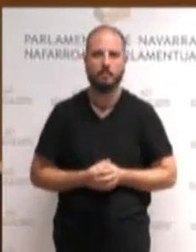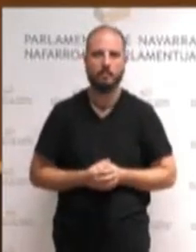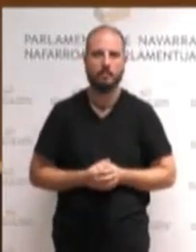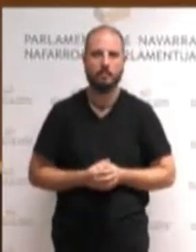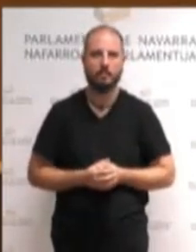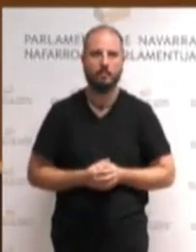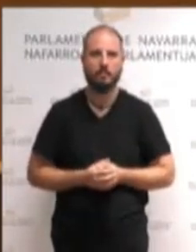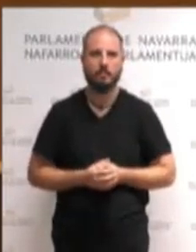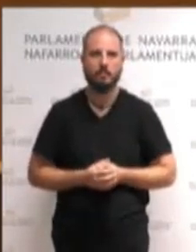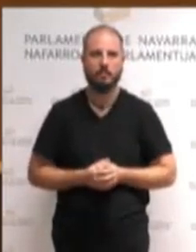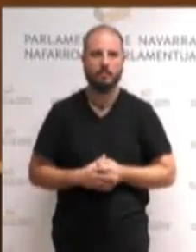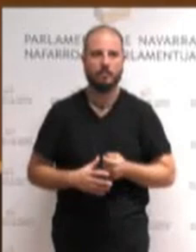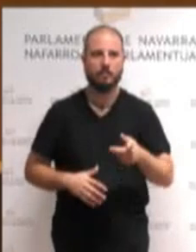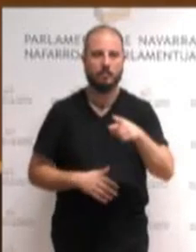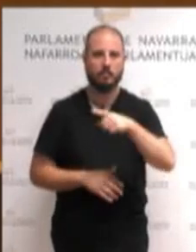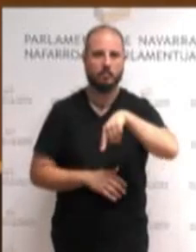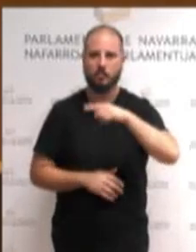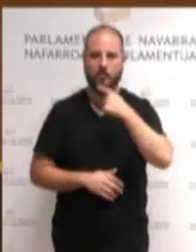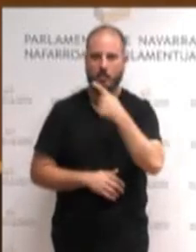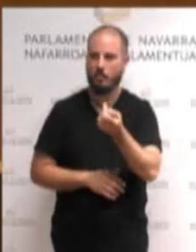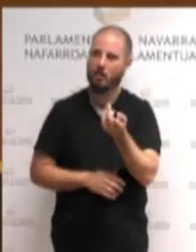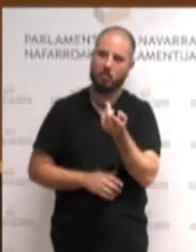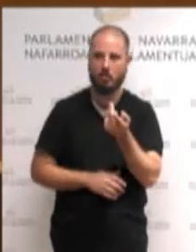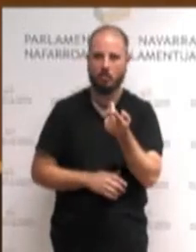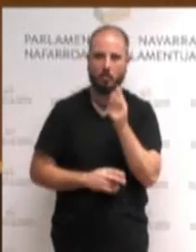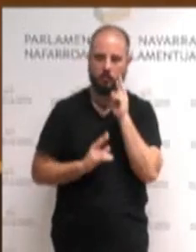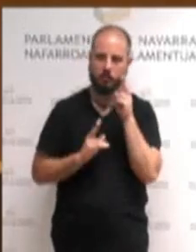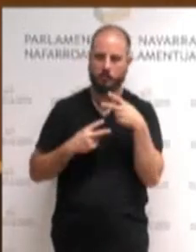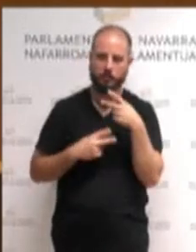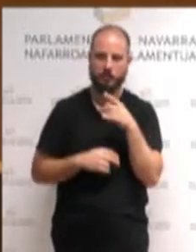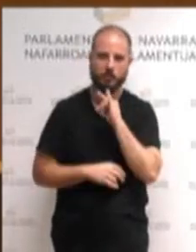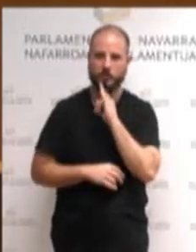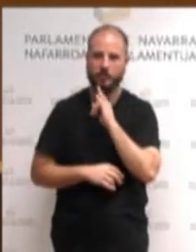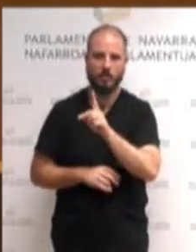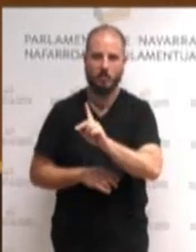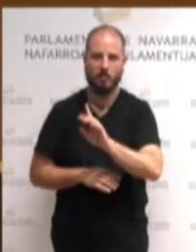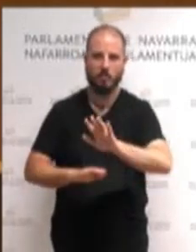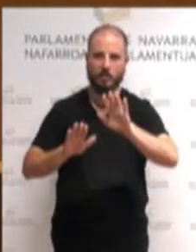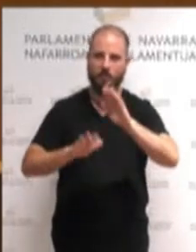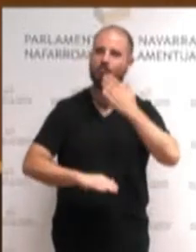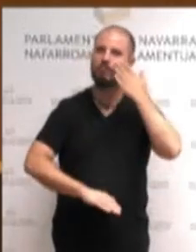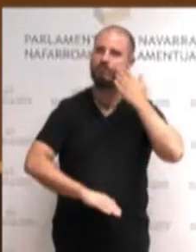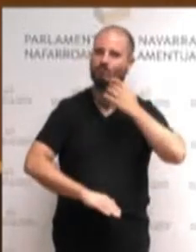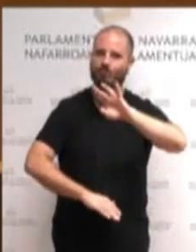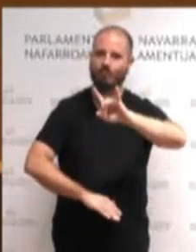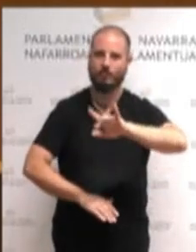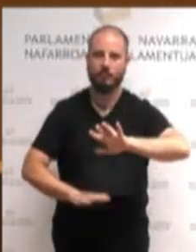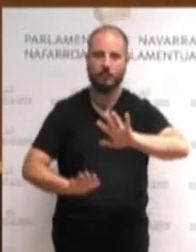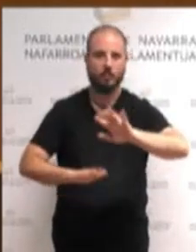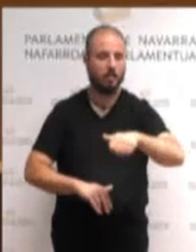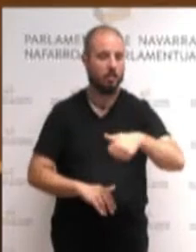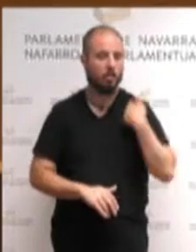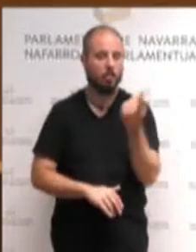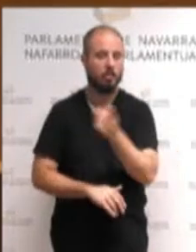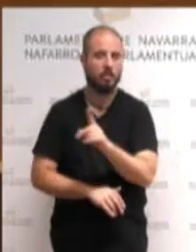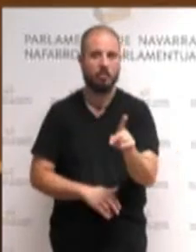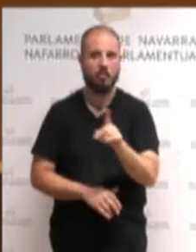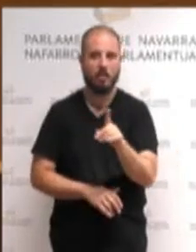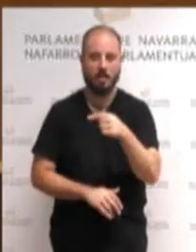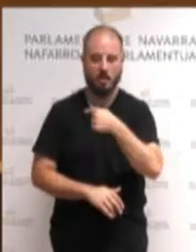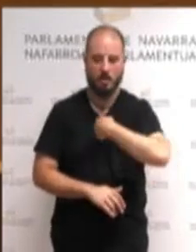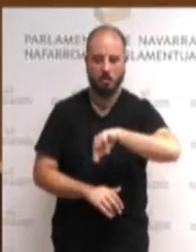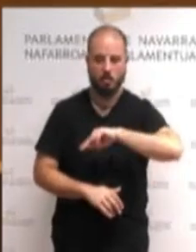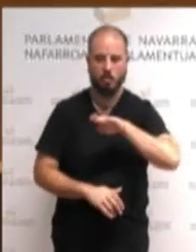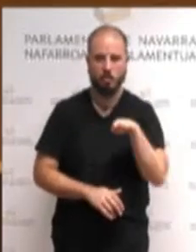arrotasunez ezaten dugu. Izan ere, ez da katzualitatea, Euskal Herria Bildu